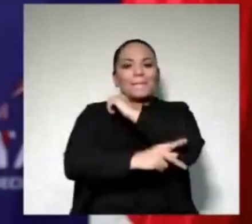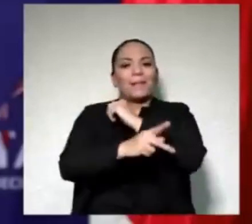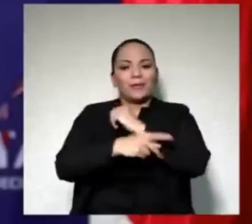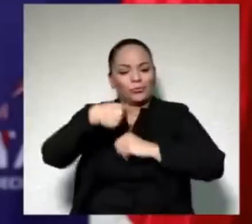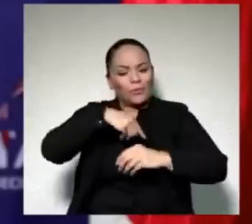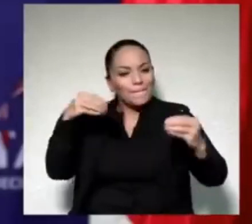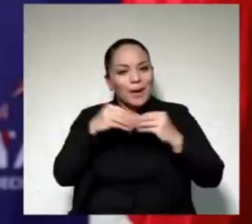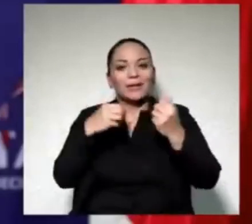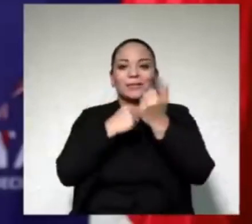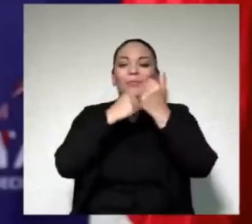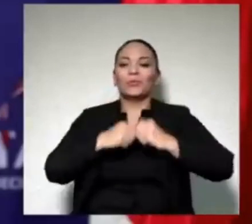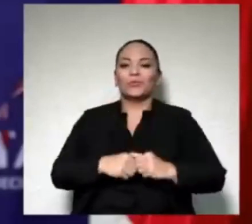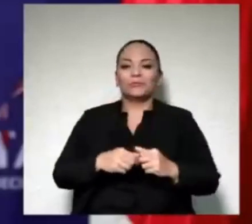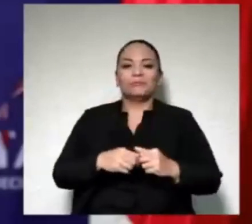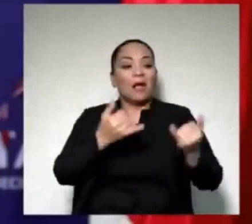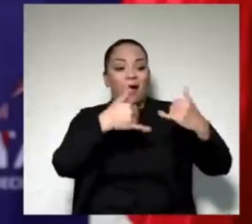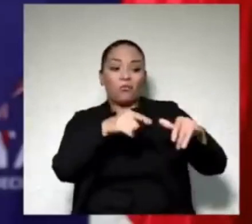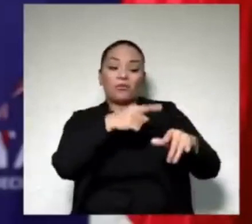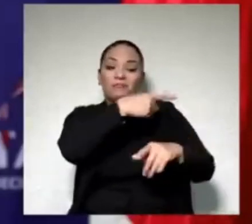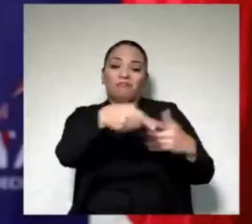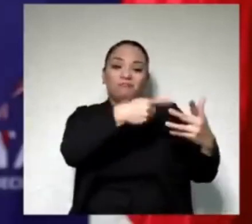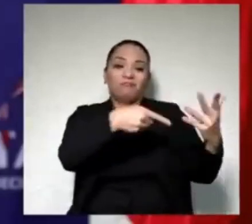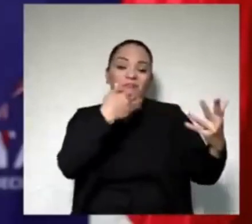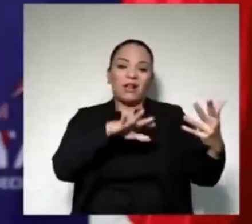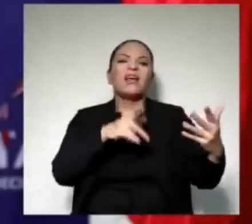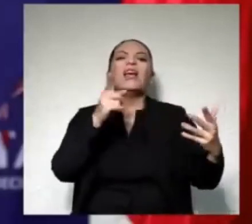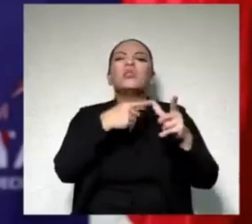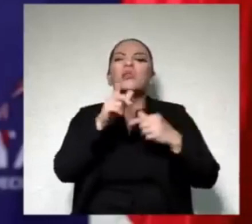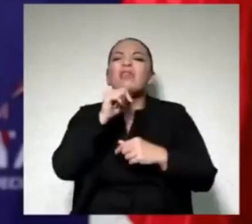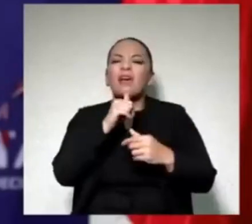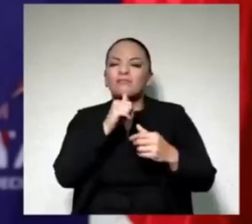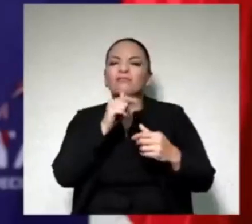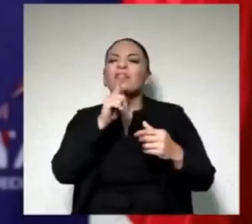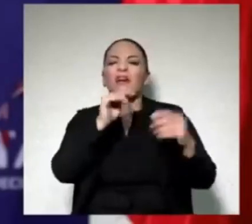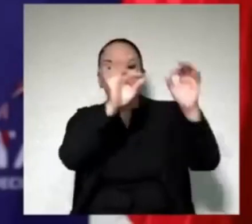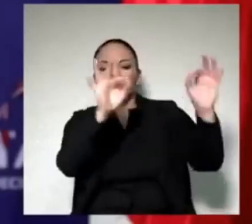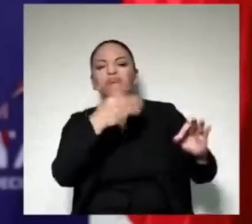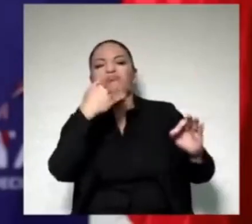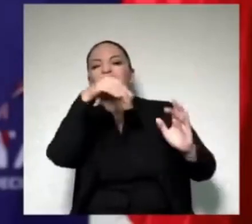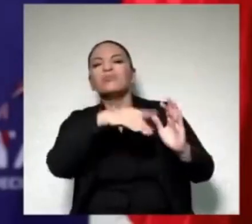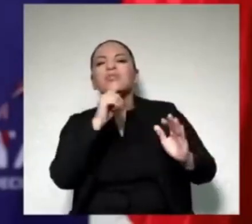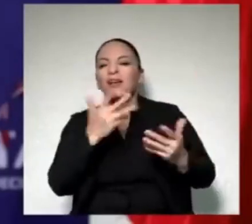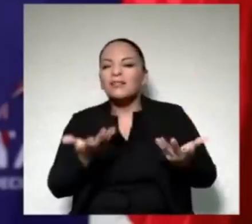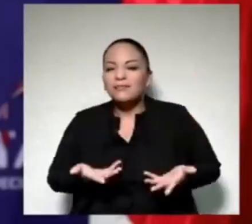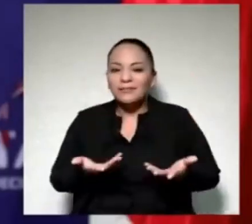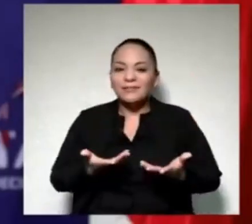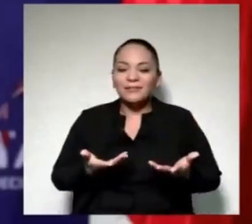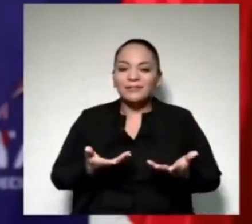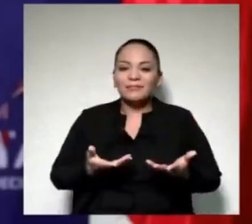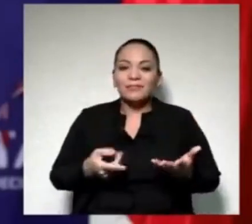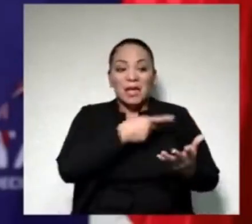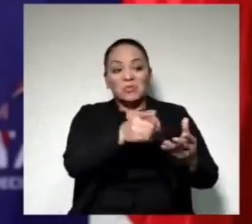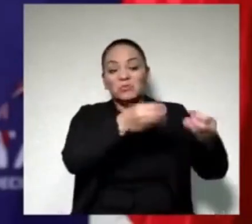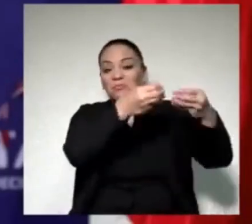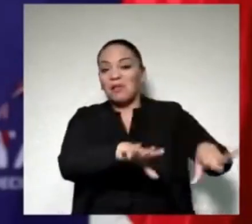de... Entonces, ¿quién es el que queda mal en esto? ¿Quién es el que resultó inefectivo? ¿Quién es el que desperdició